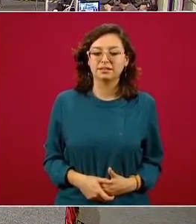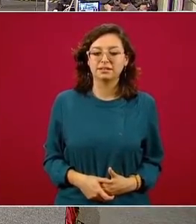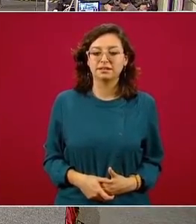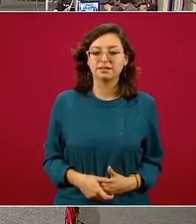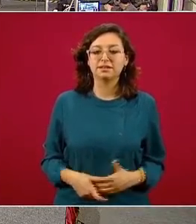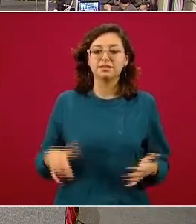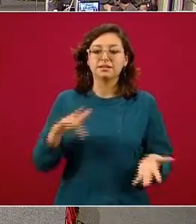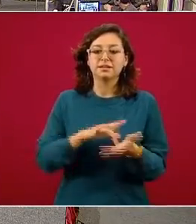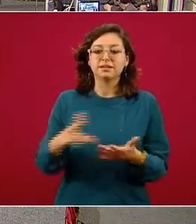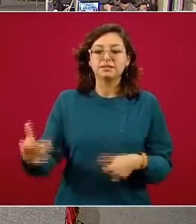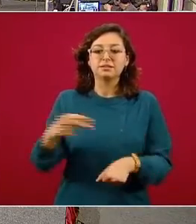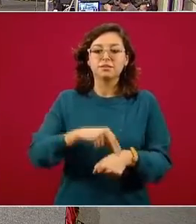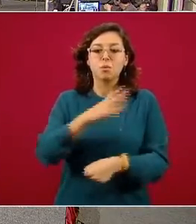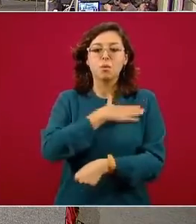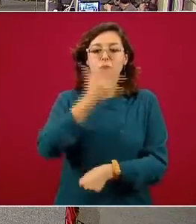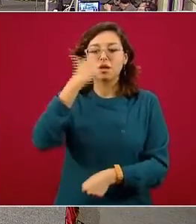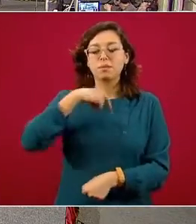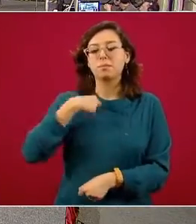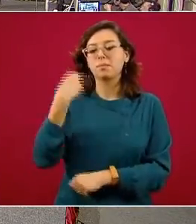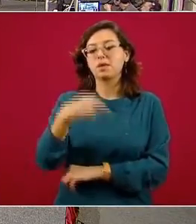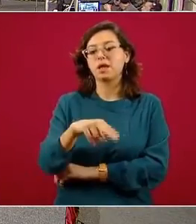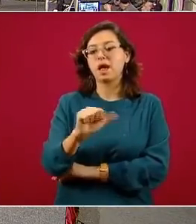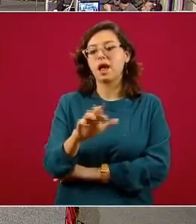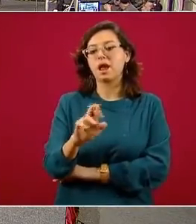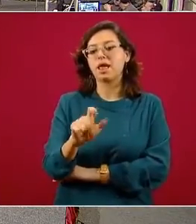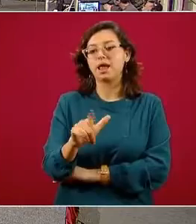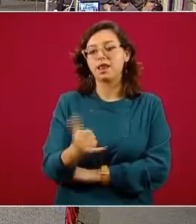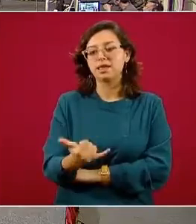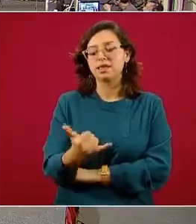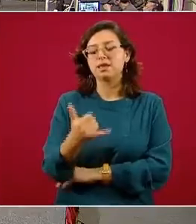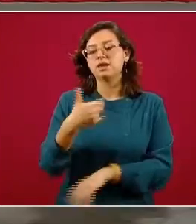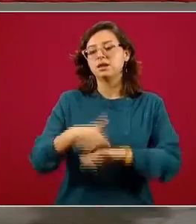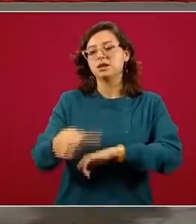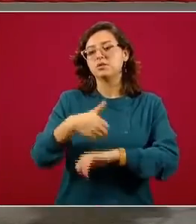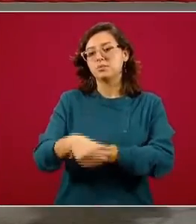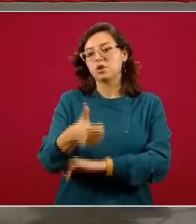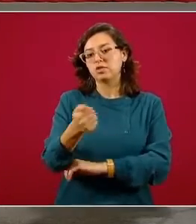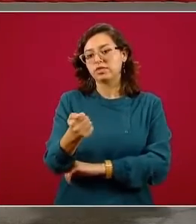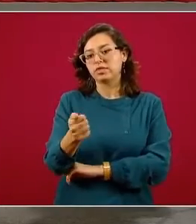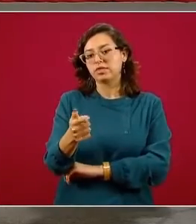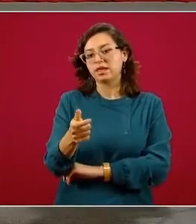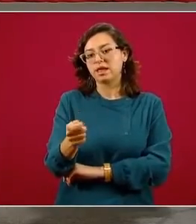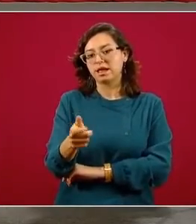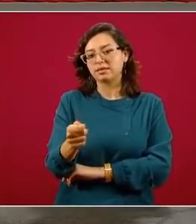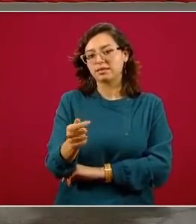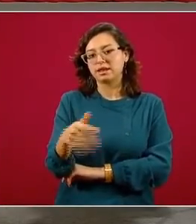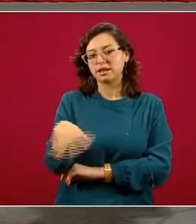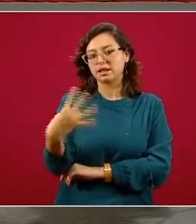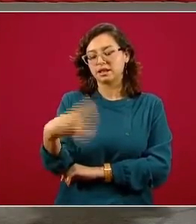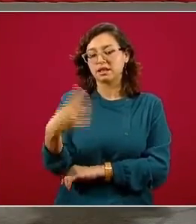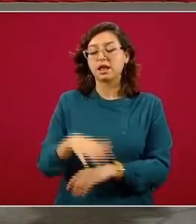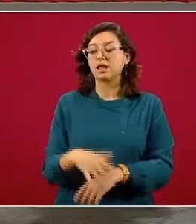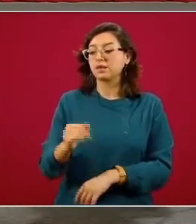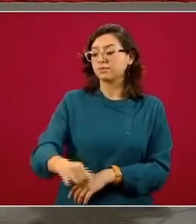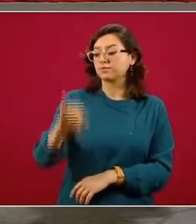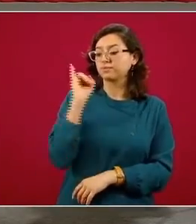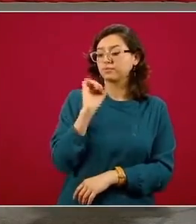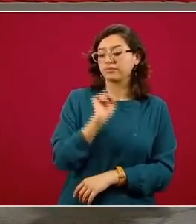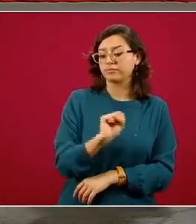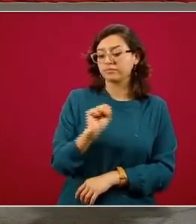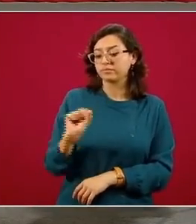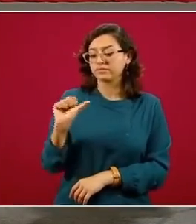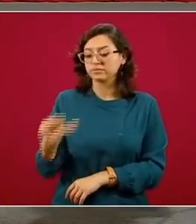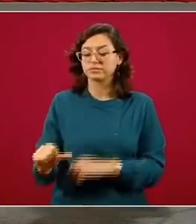gracias doctor buenas noches Arely Villalobos de Canal 14 primero preguntarle el jueves la Secretaría de Seguridad Pública presentó un